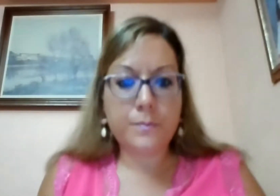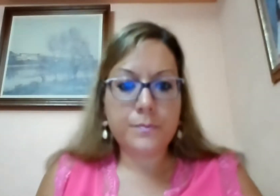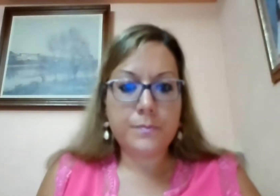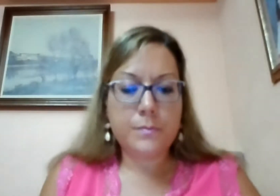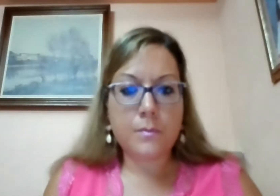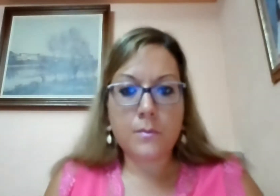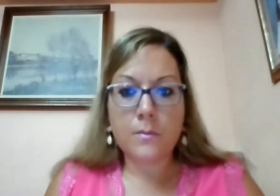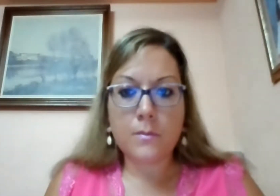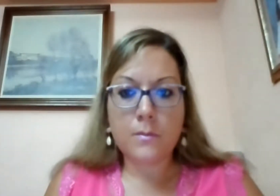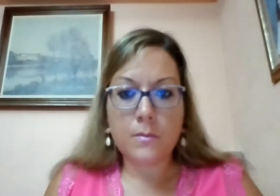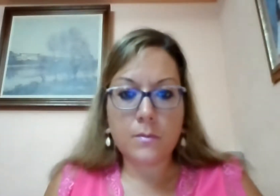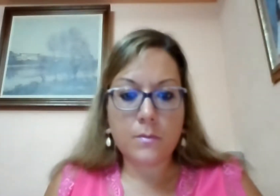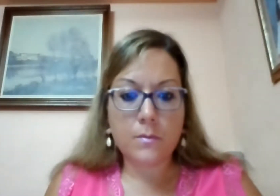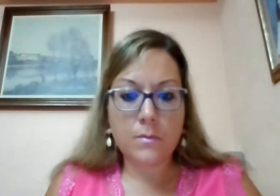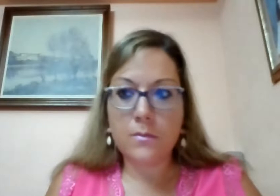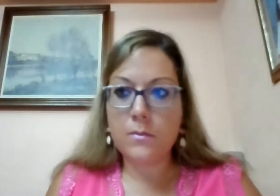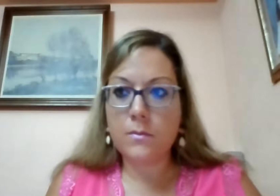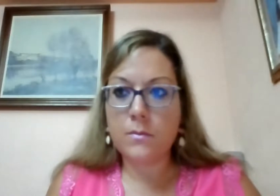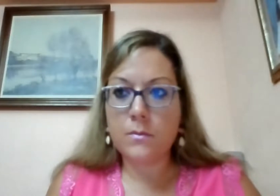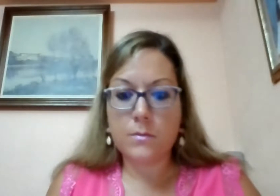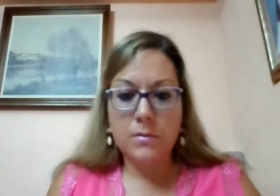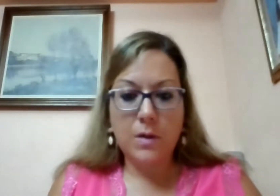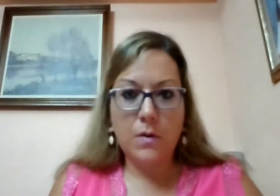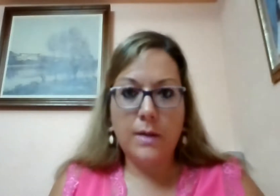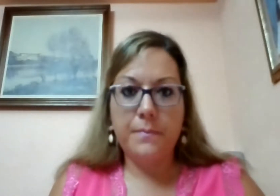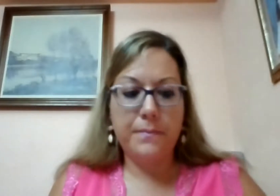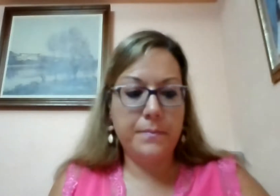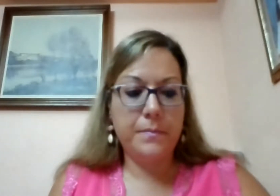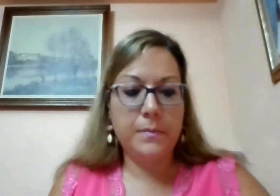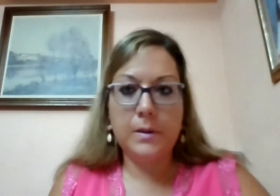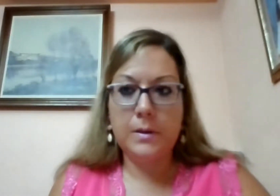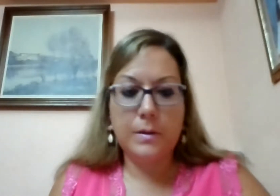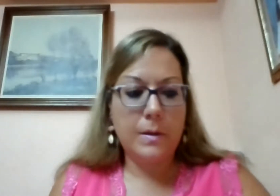compartir porque tienes lo puedes hacer sí ok